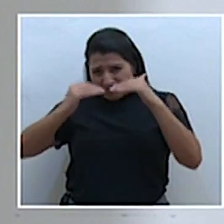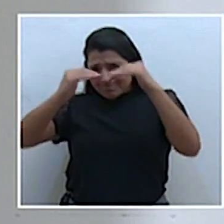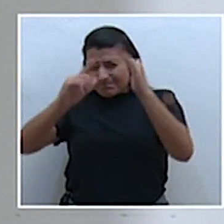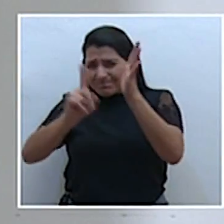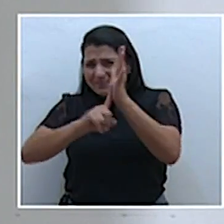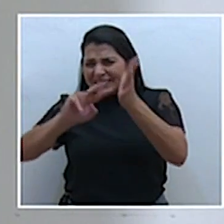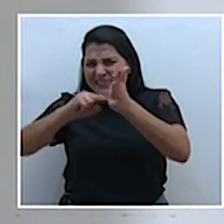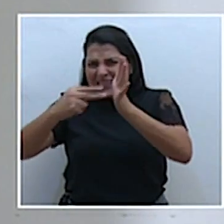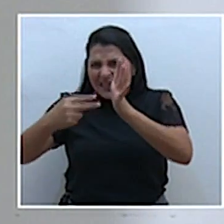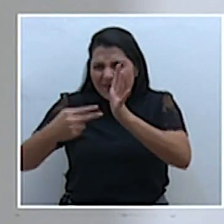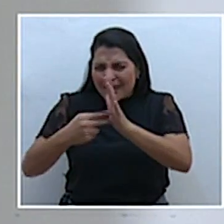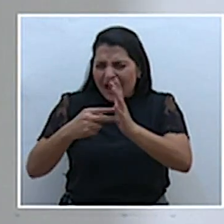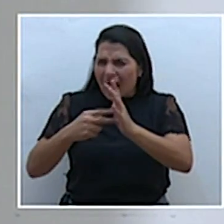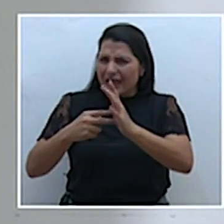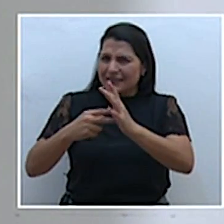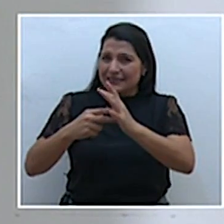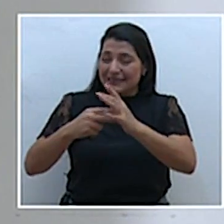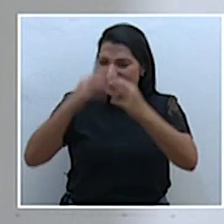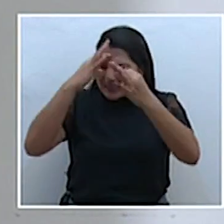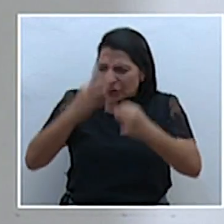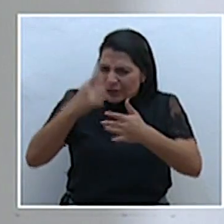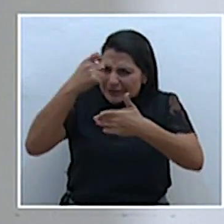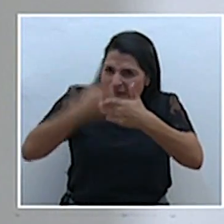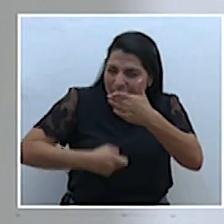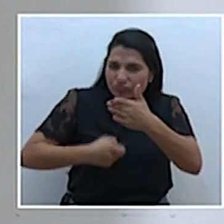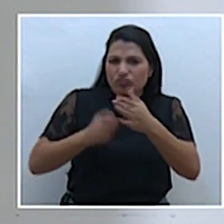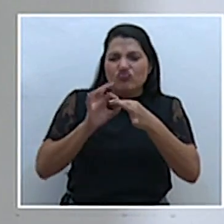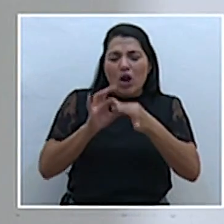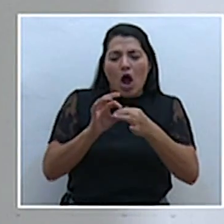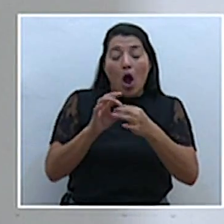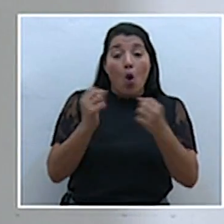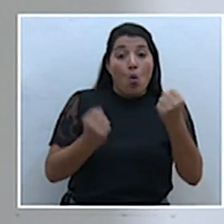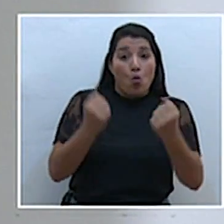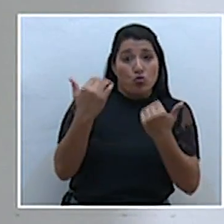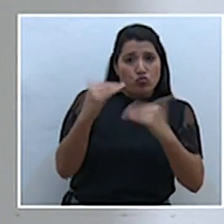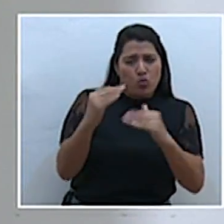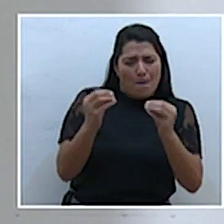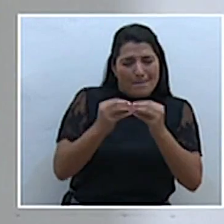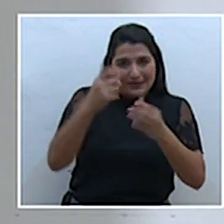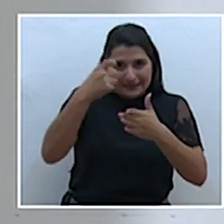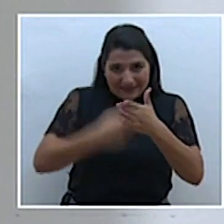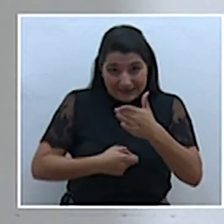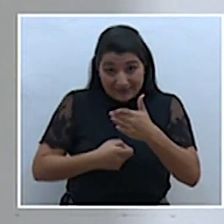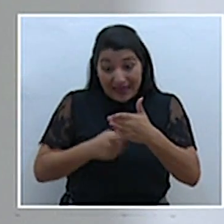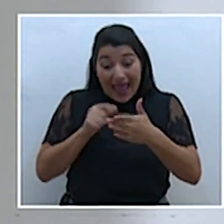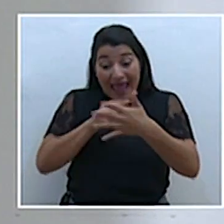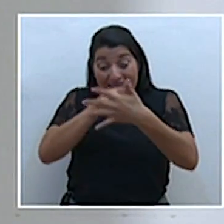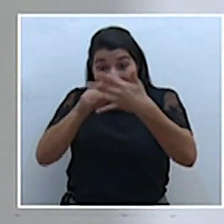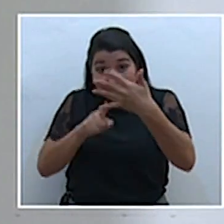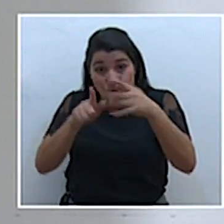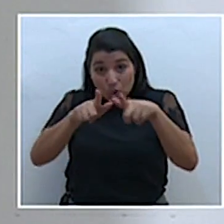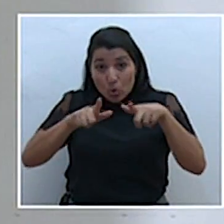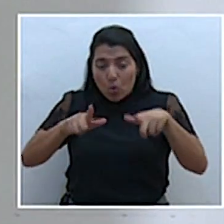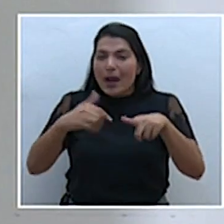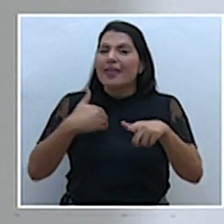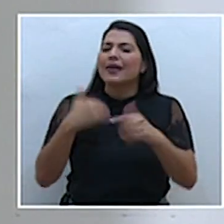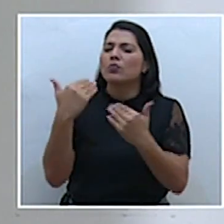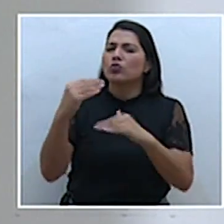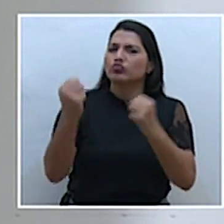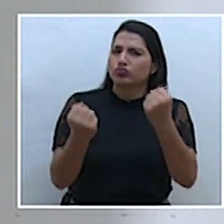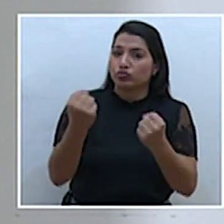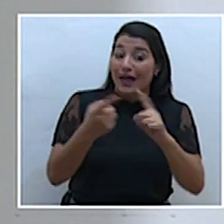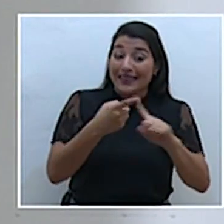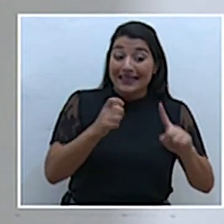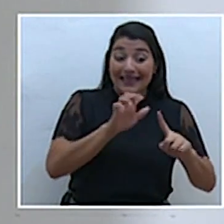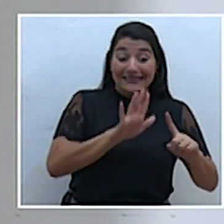especiales en cuanto a la restricción vehicular vigente. En estos distritos tendremos restricción vehicular de